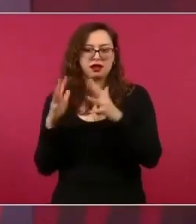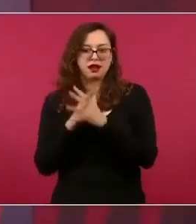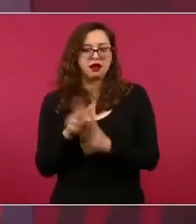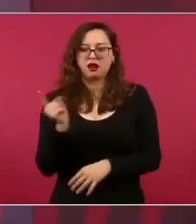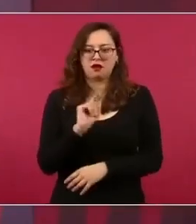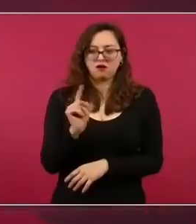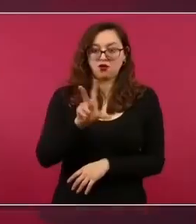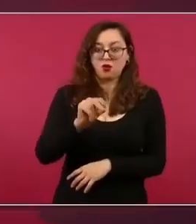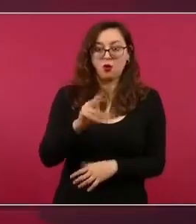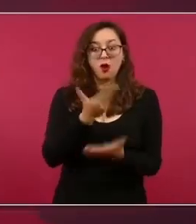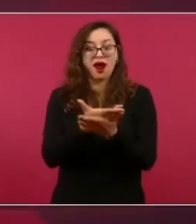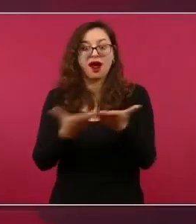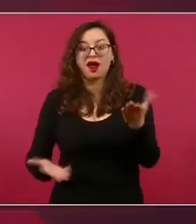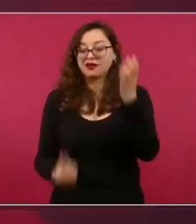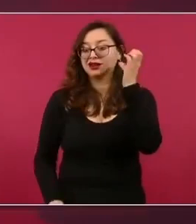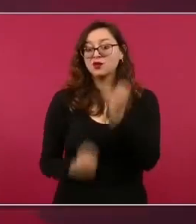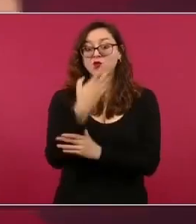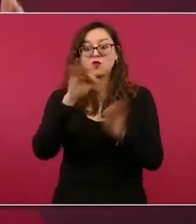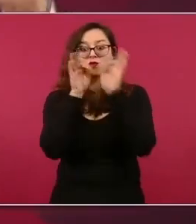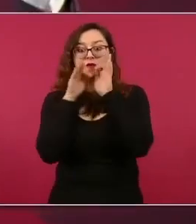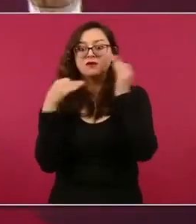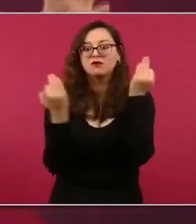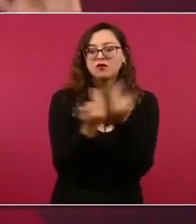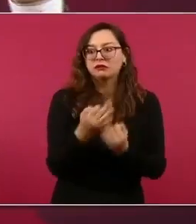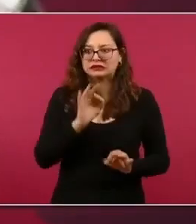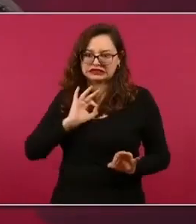manipulando hasta